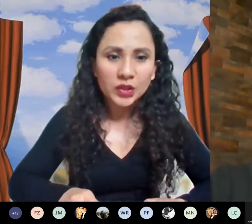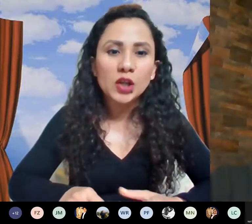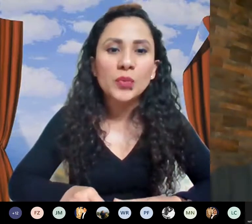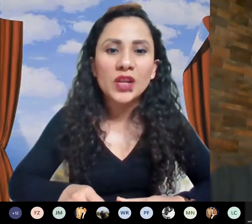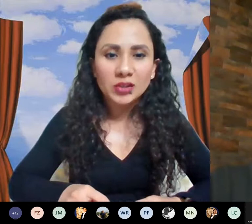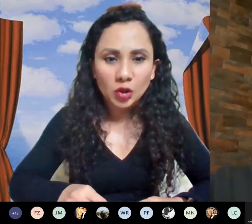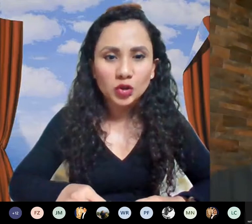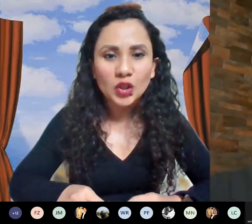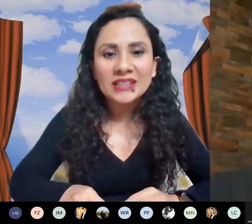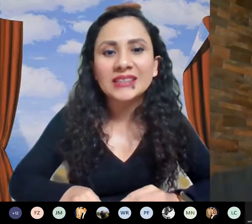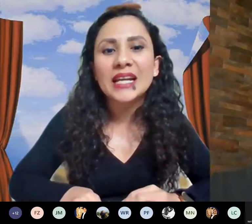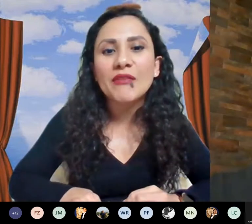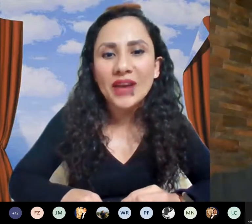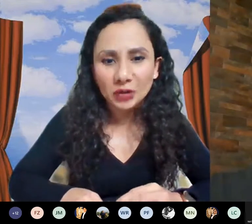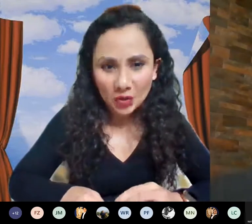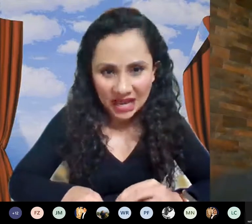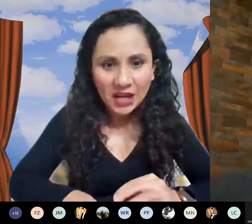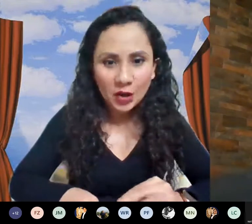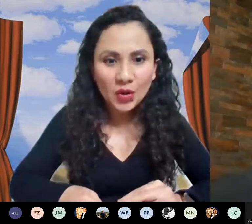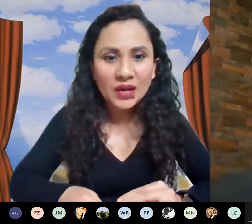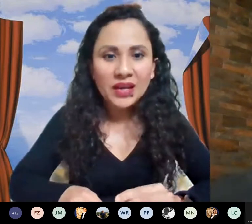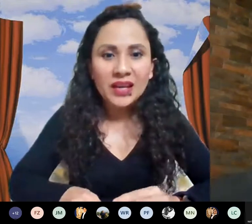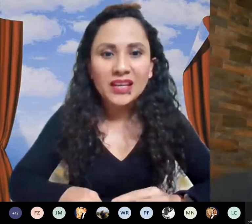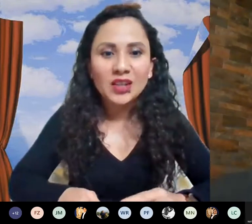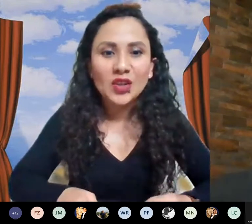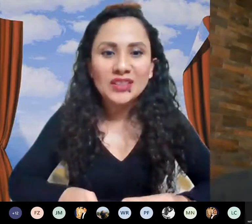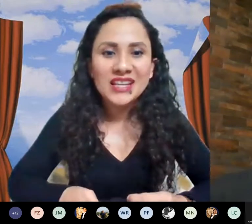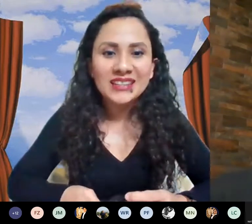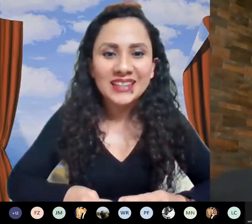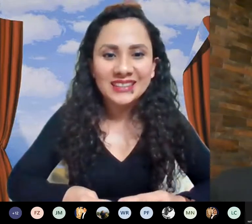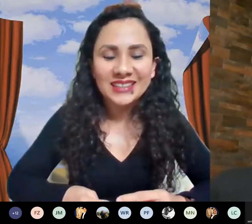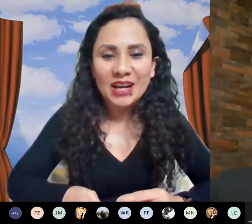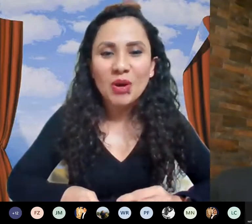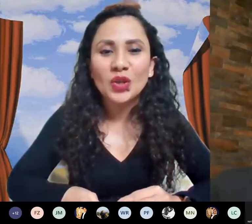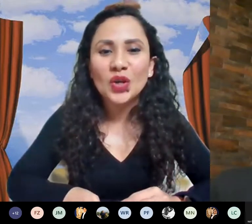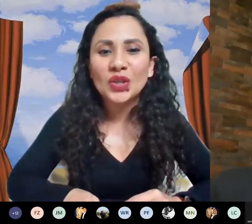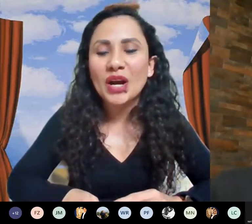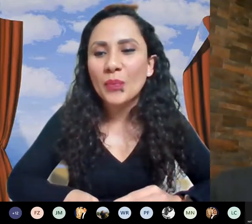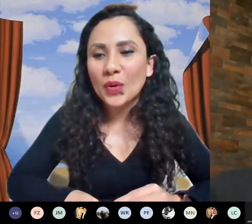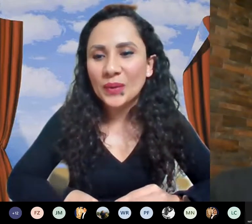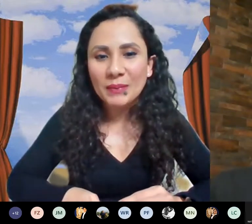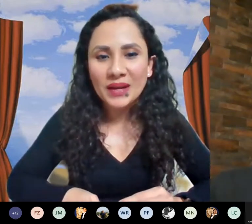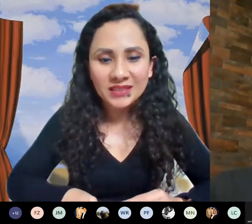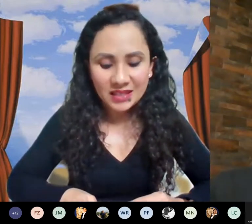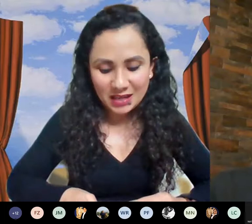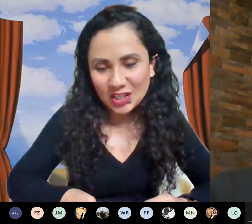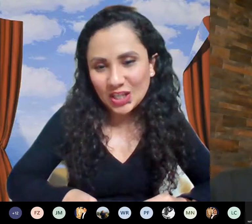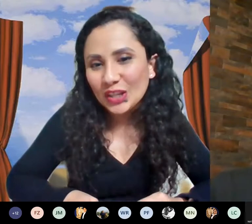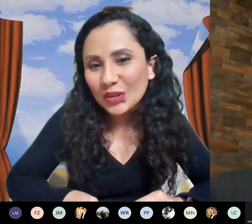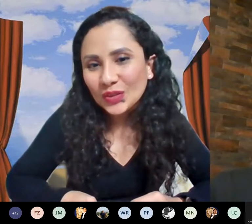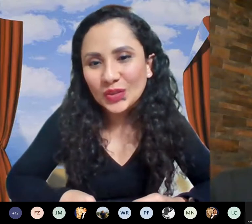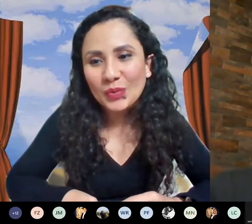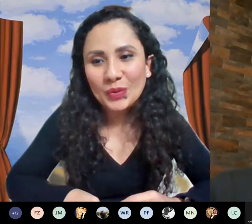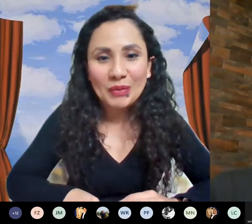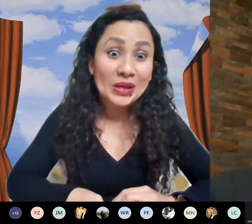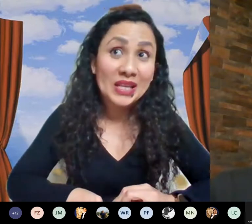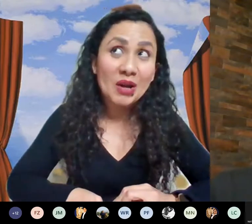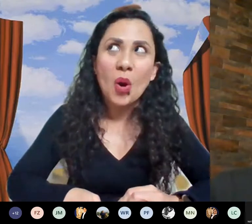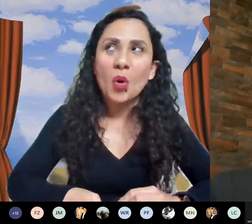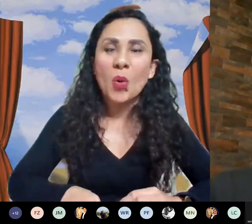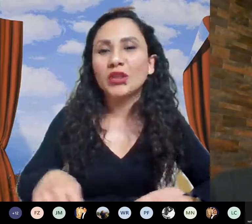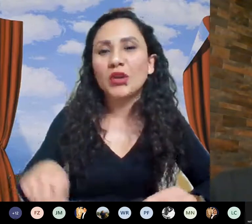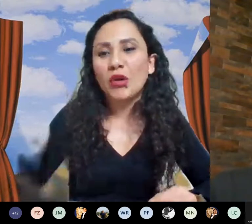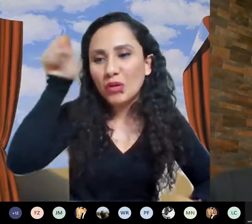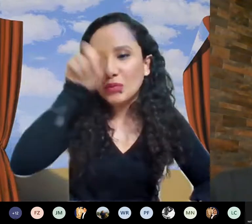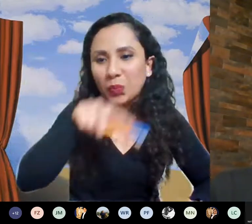viajero donde el número de soluciones es n factorial ¿no? y entonces cuando yo tengo problemas chiquitos ¿no? por ejemplo